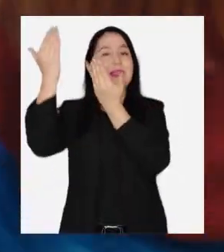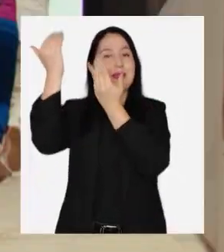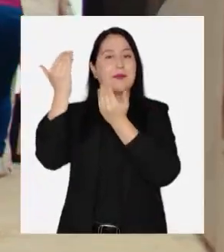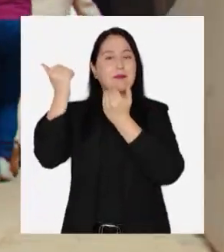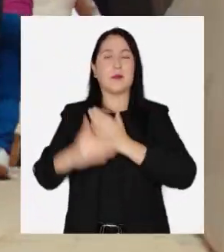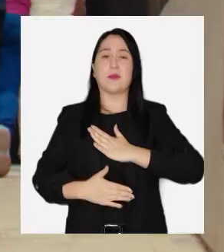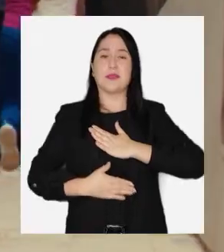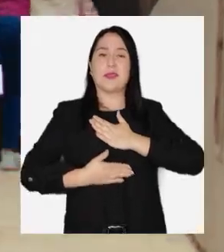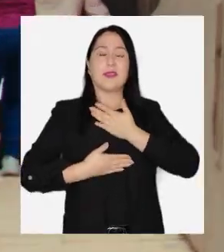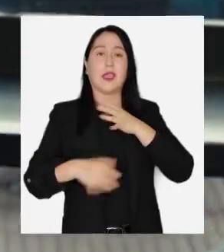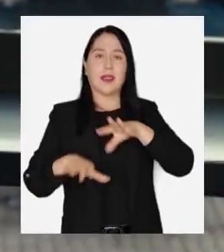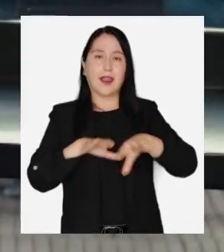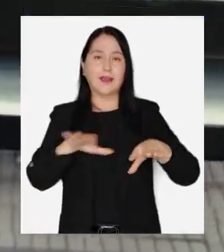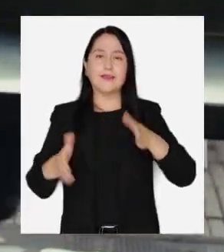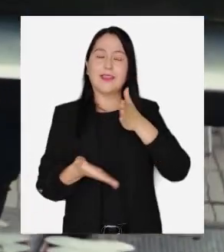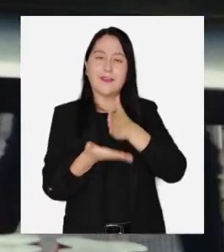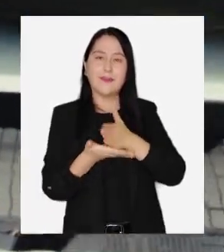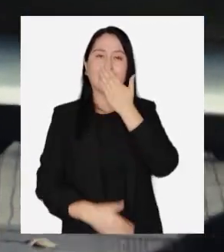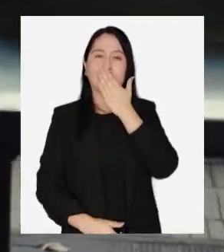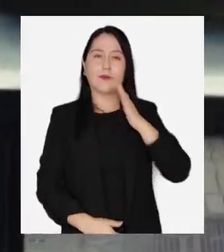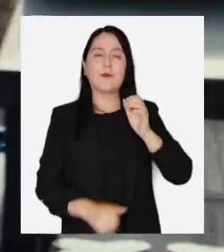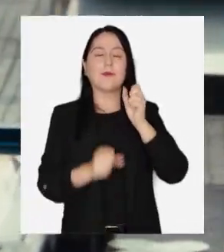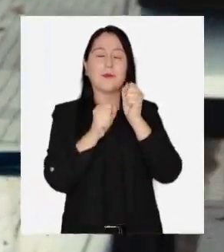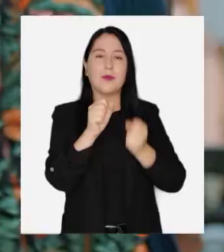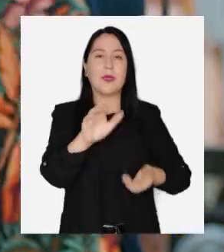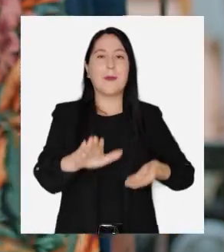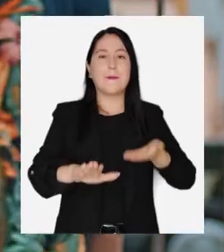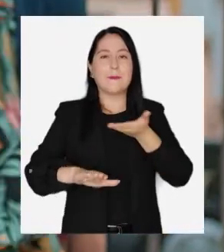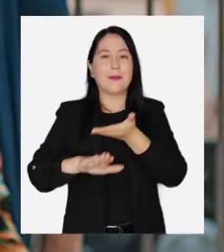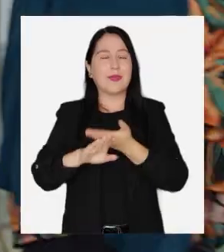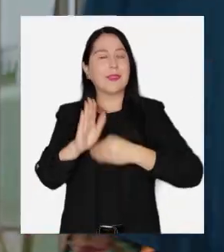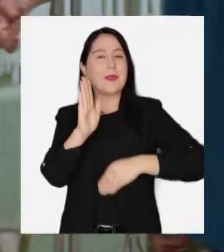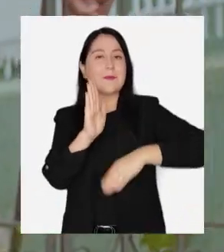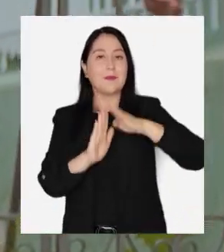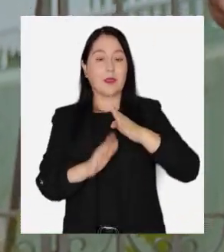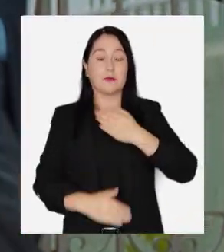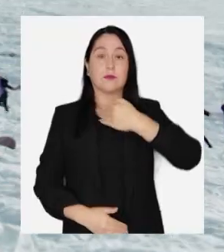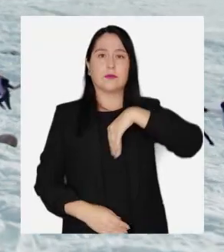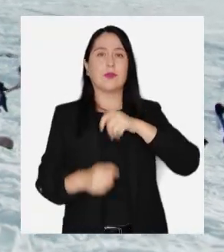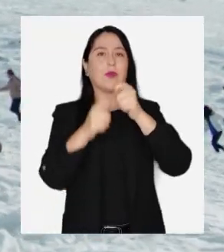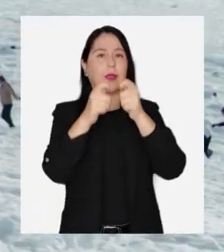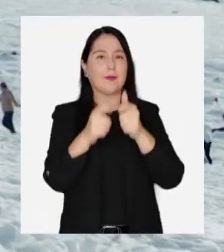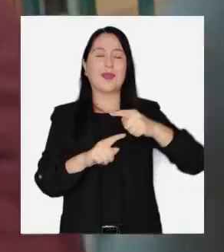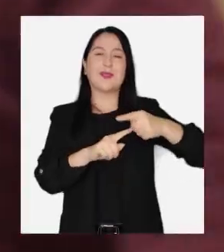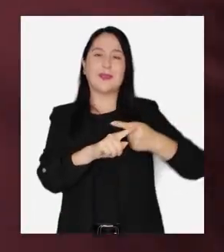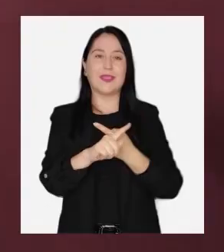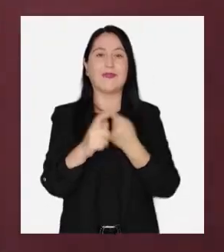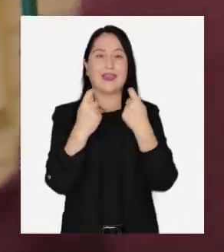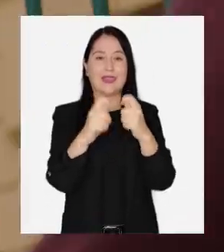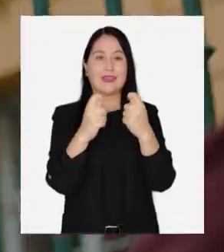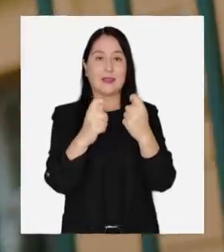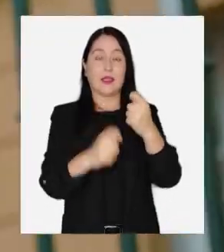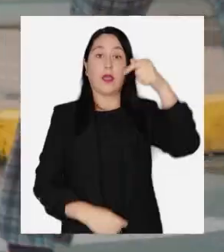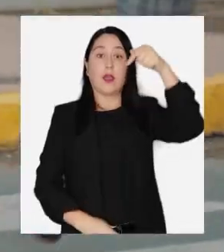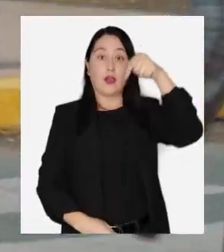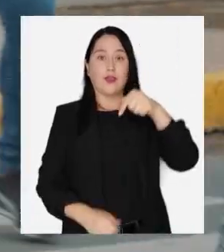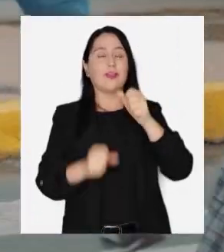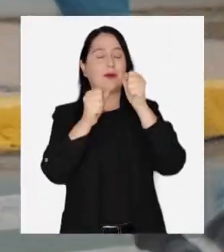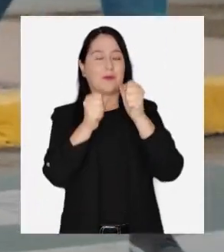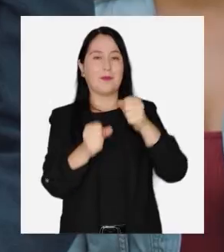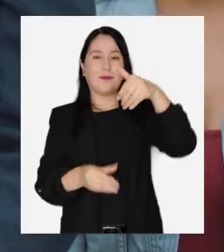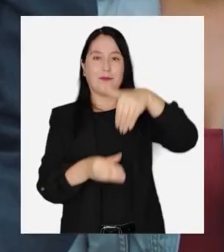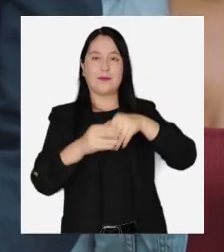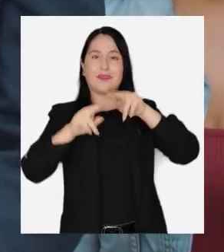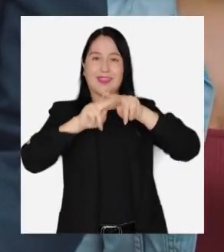y esperanza. Porque sentimos que las cosas tenían que ser mejores, que podíamos pedir más de nosotros mismos, que éramos capaces de volverlo a intentar. Hoy